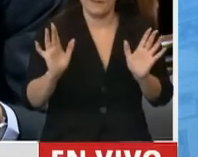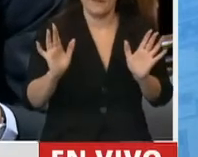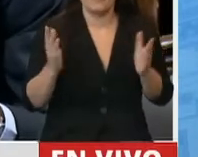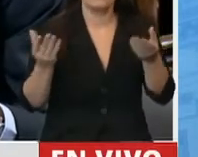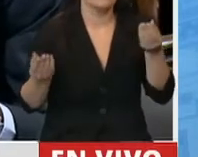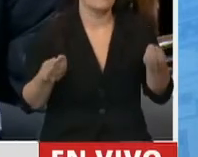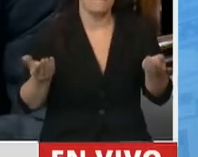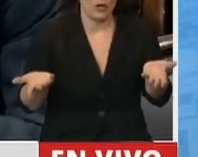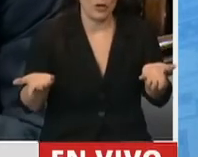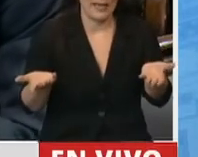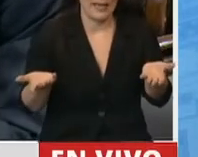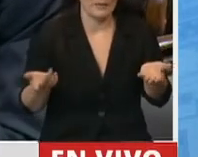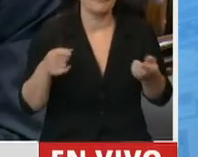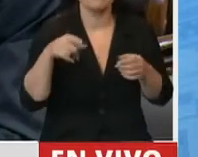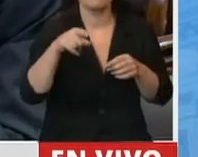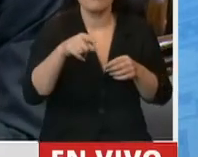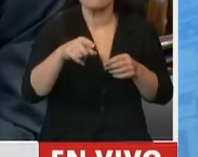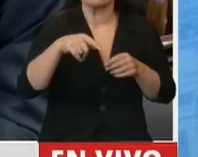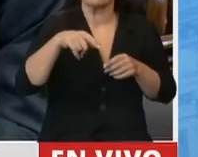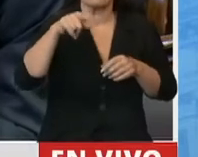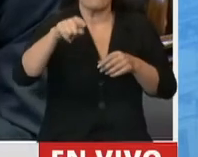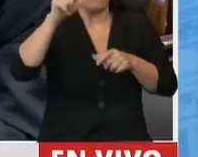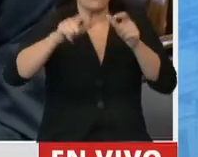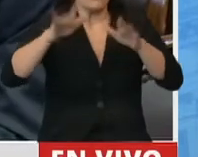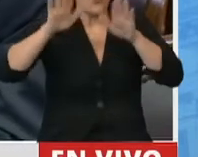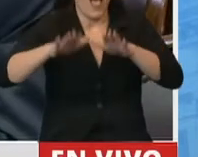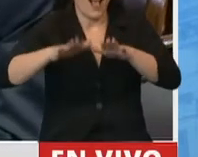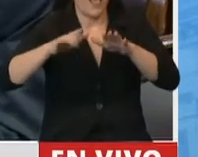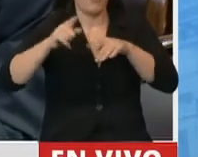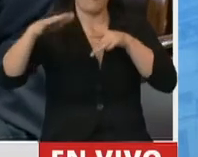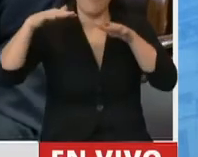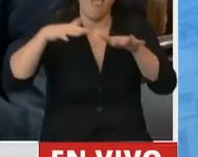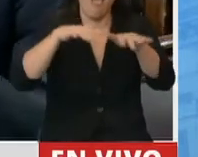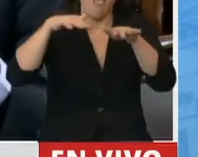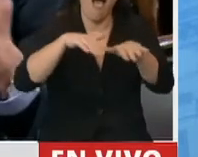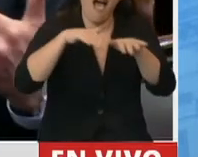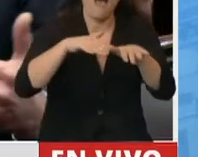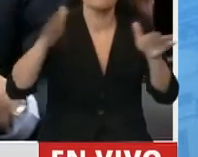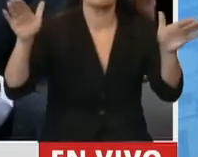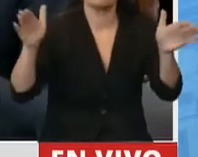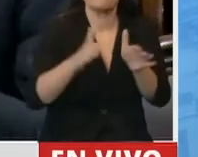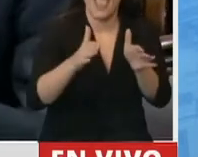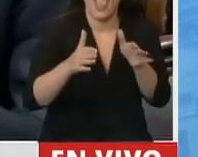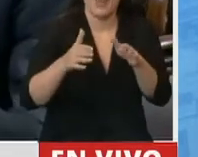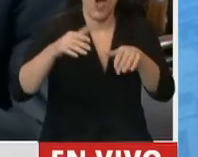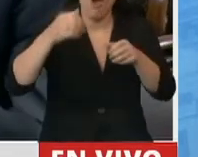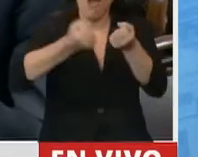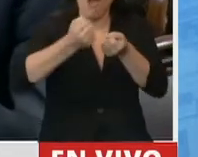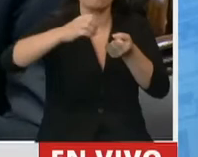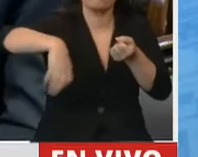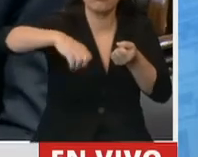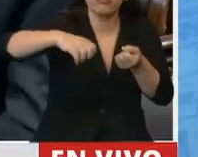reduce a la congestión de tráfico y a las emisiones de carbono, a una menor utilización